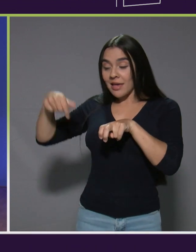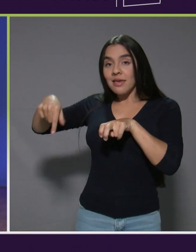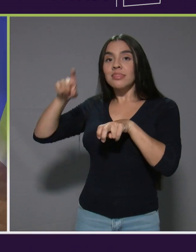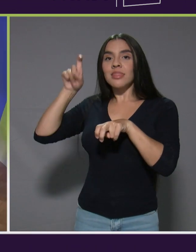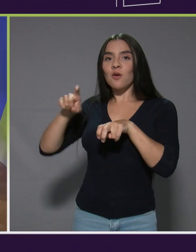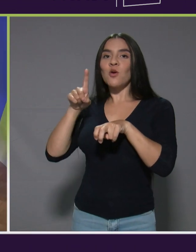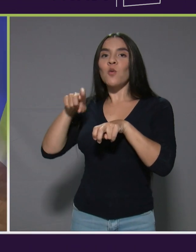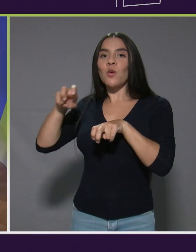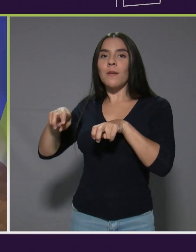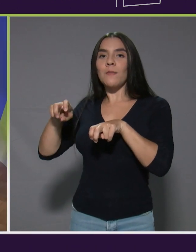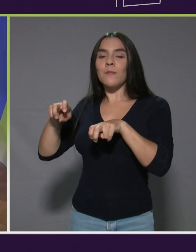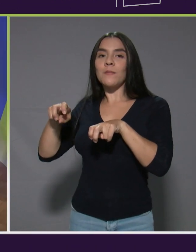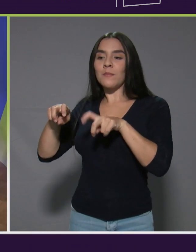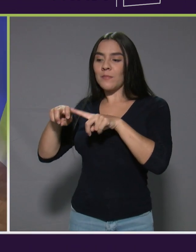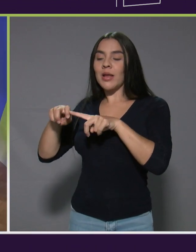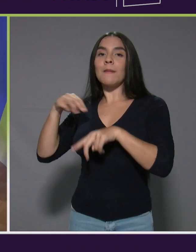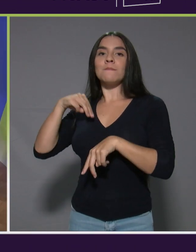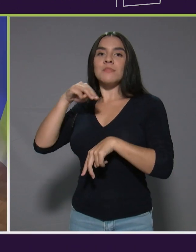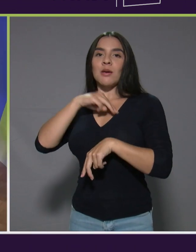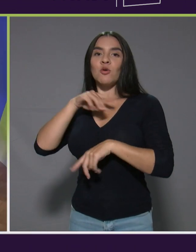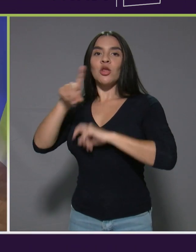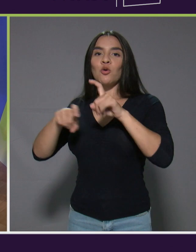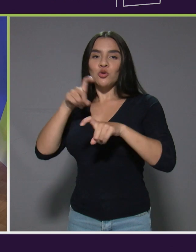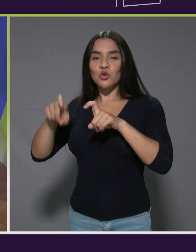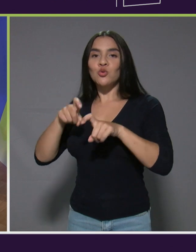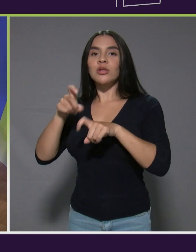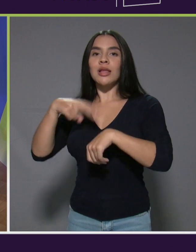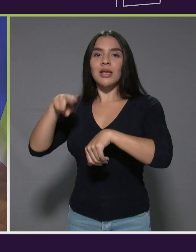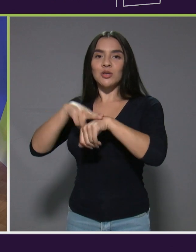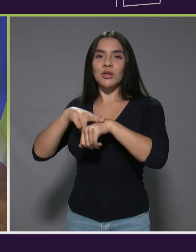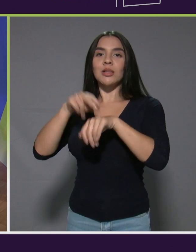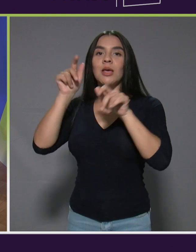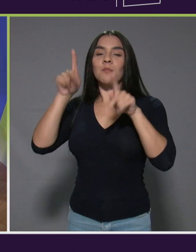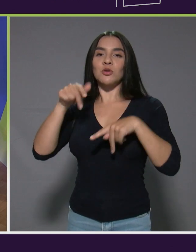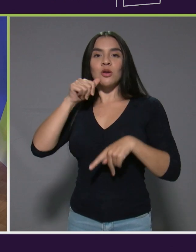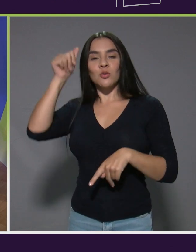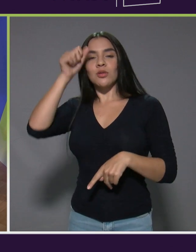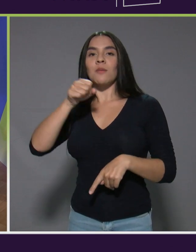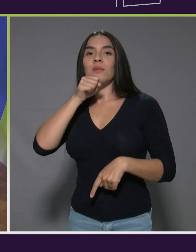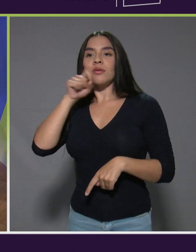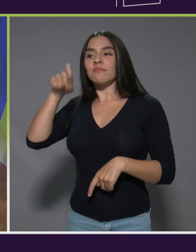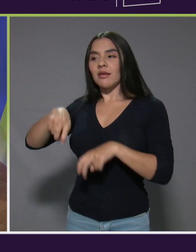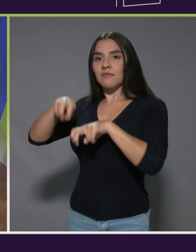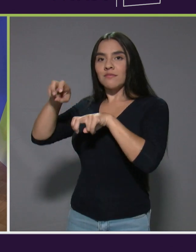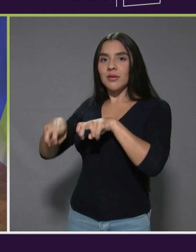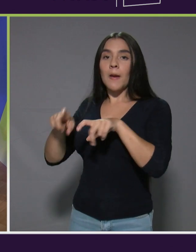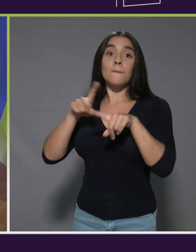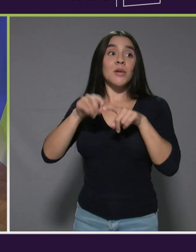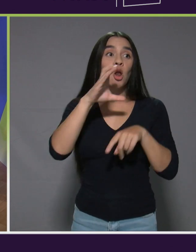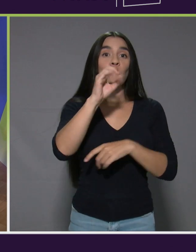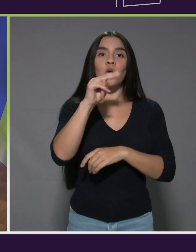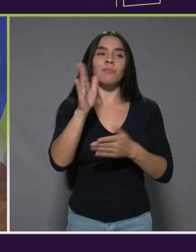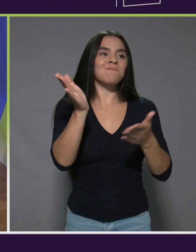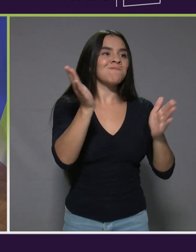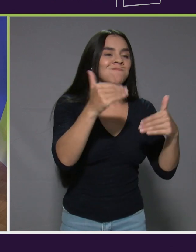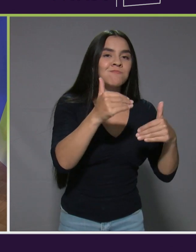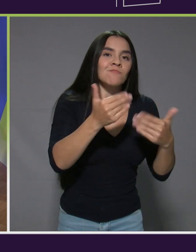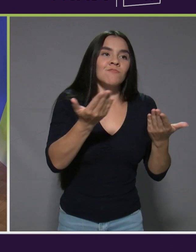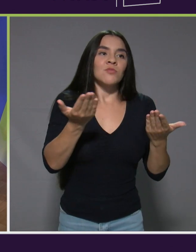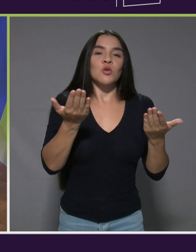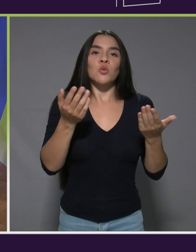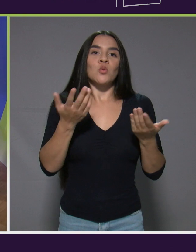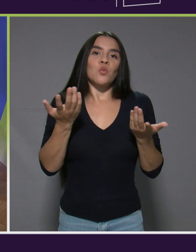momento, que es el miembro de consulta nacional de adulto mayor. Entonces, no había en CONAPAN, en 24